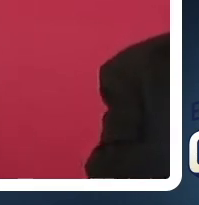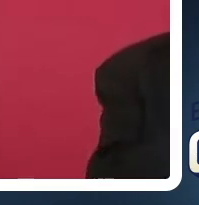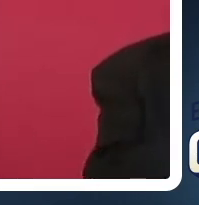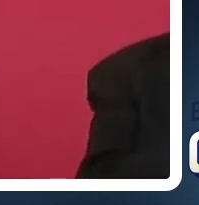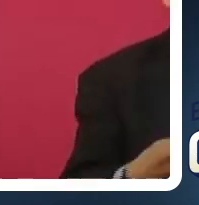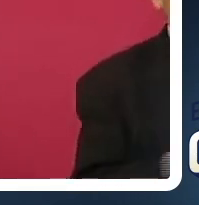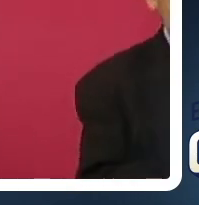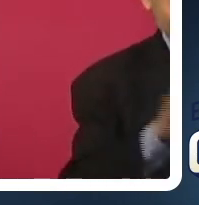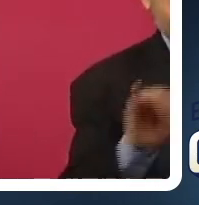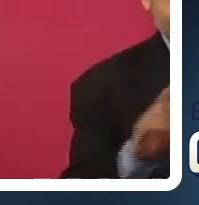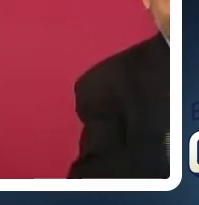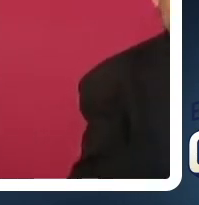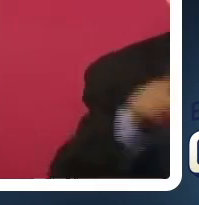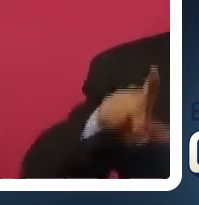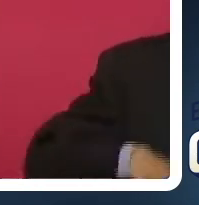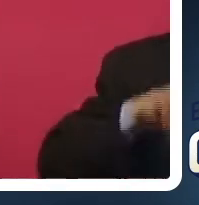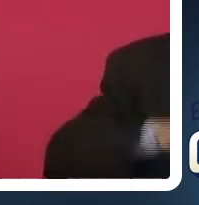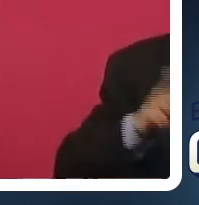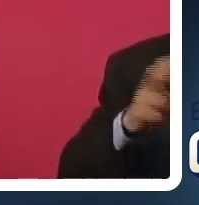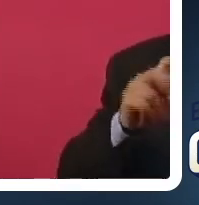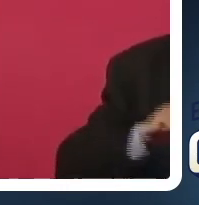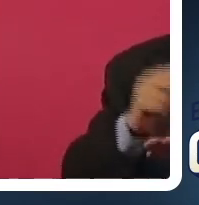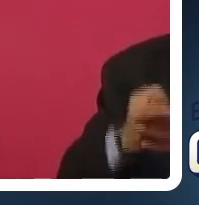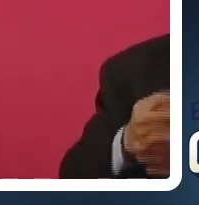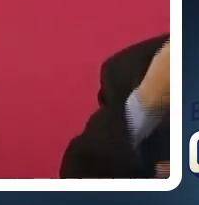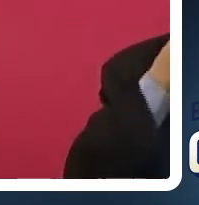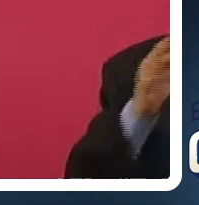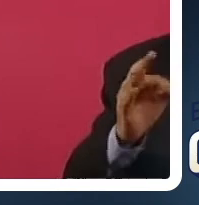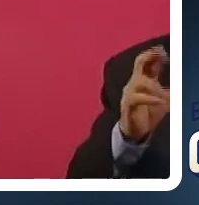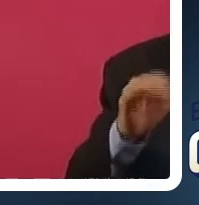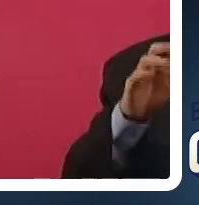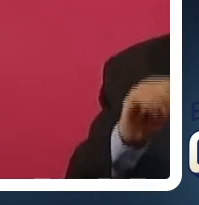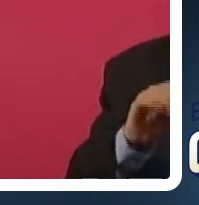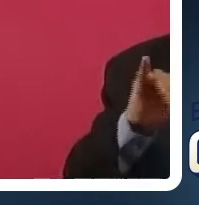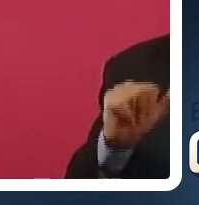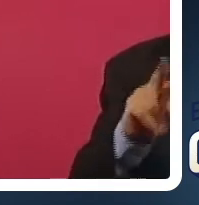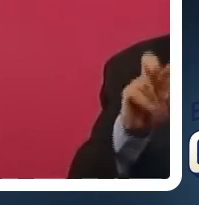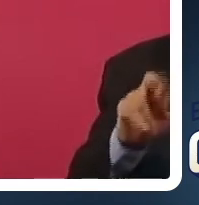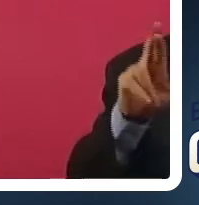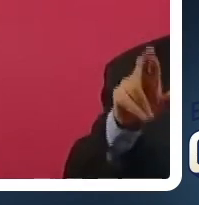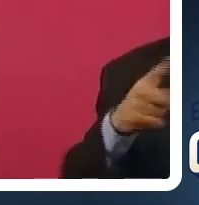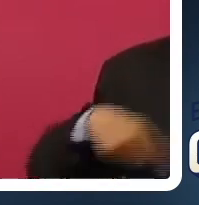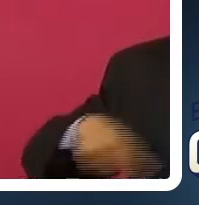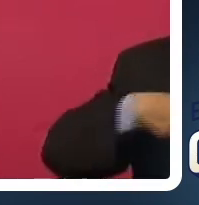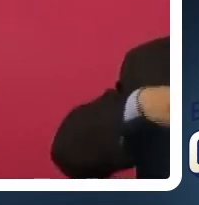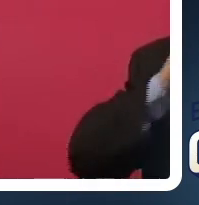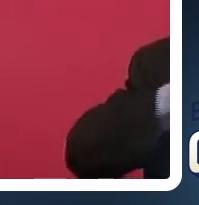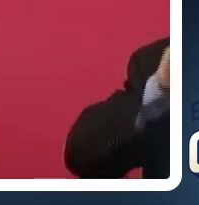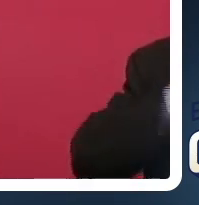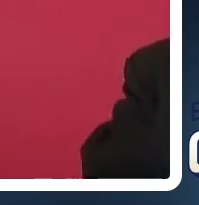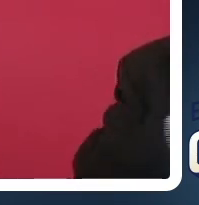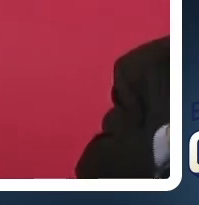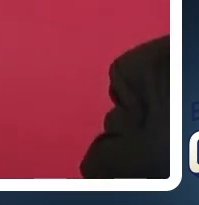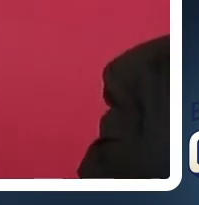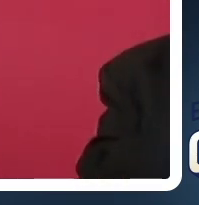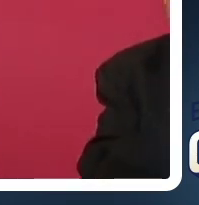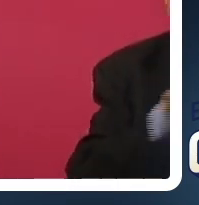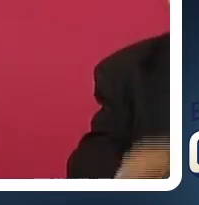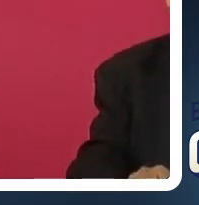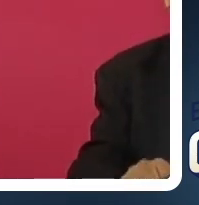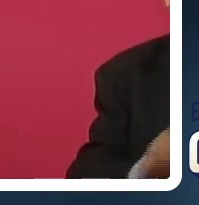desafuero al gobernador de Tamaulipas, Francisco Javier Cabeza de Vaca, para determinar si podría ser detenido por